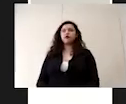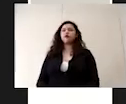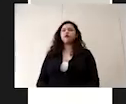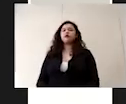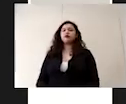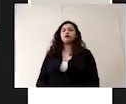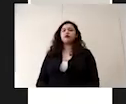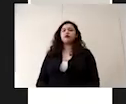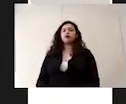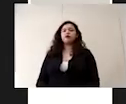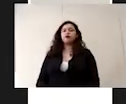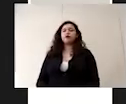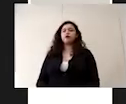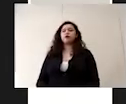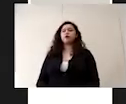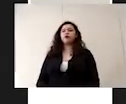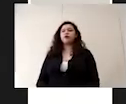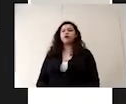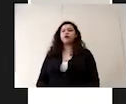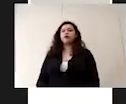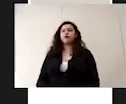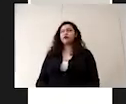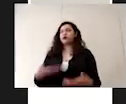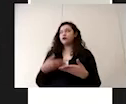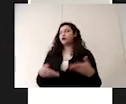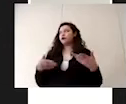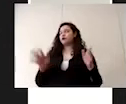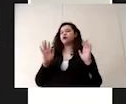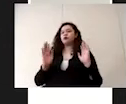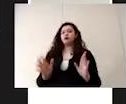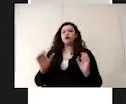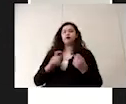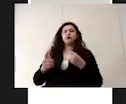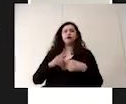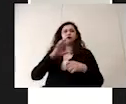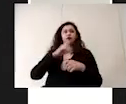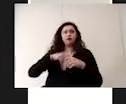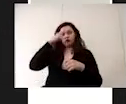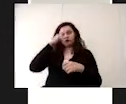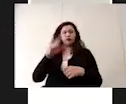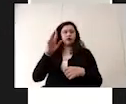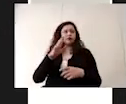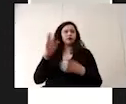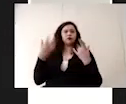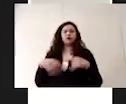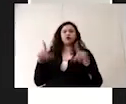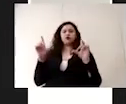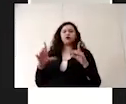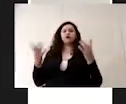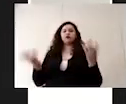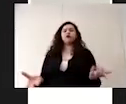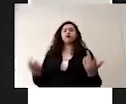Ahora, vamos a entrar al aspecto central de esta presentación, que es cómo